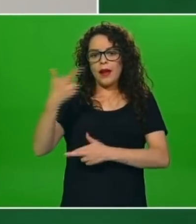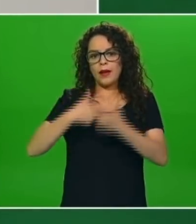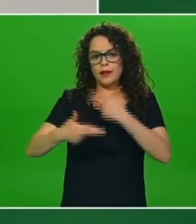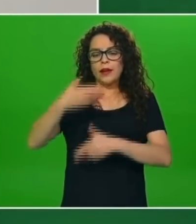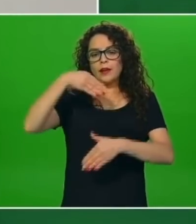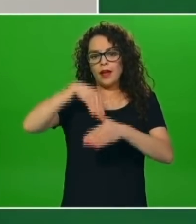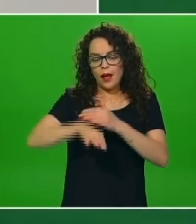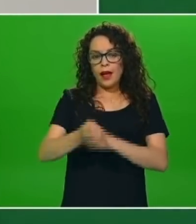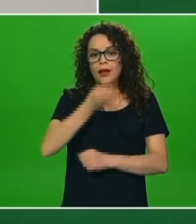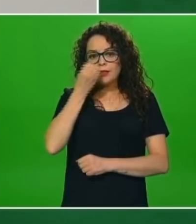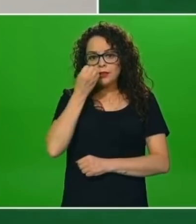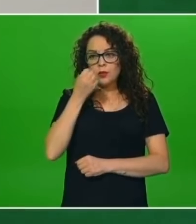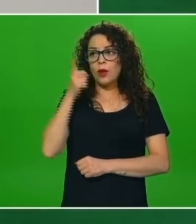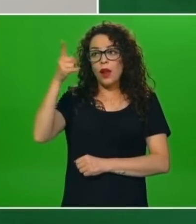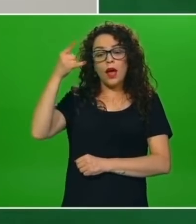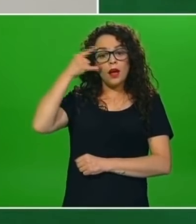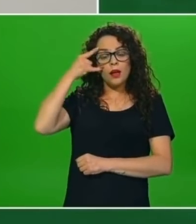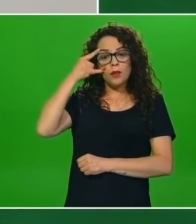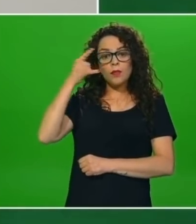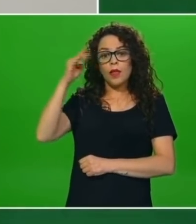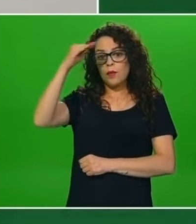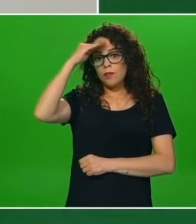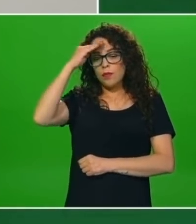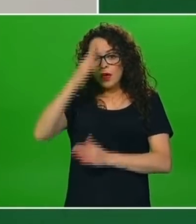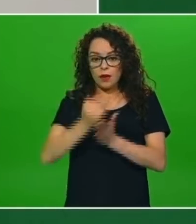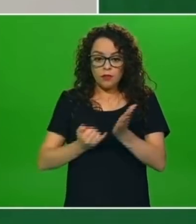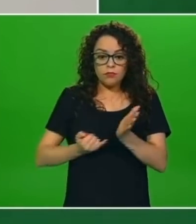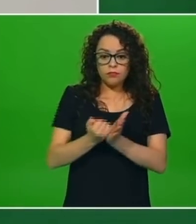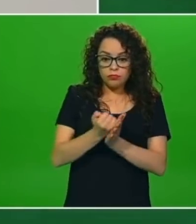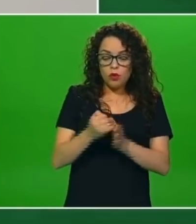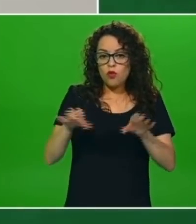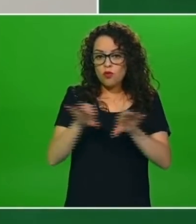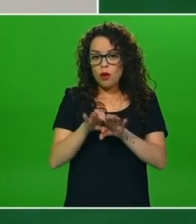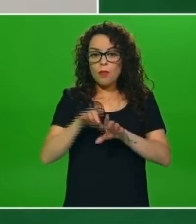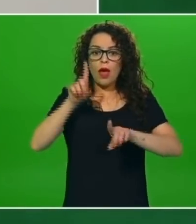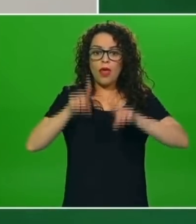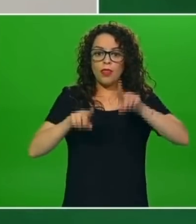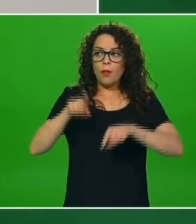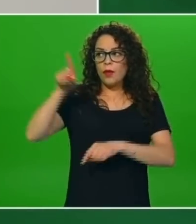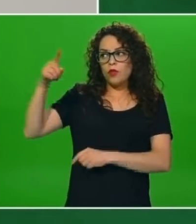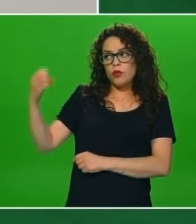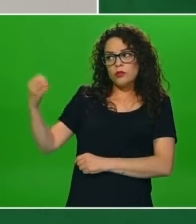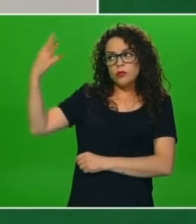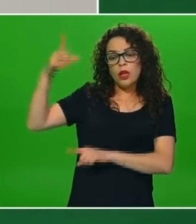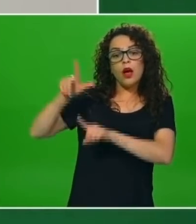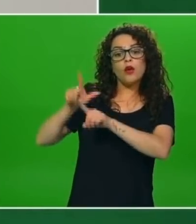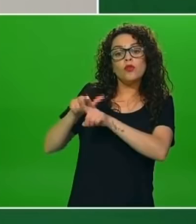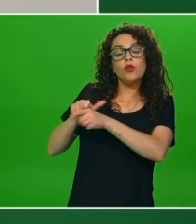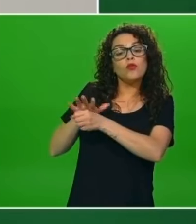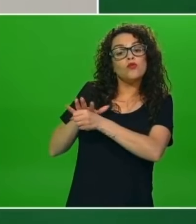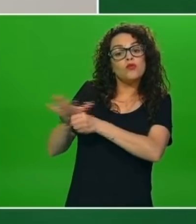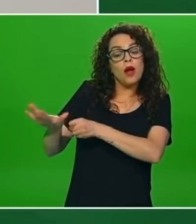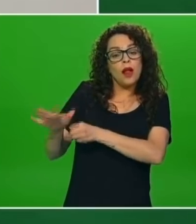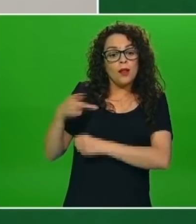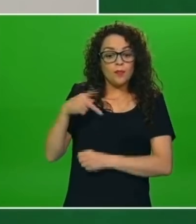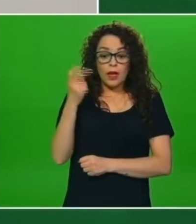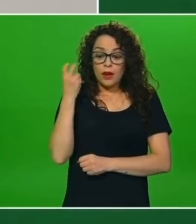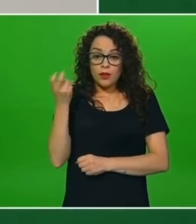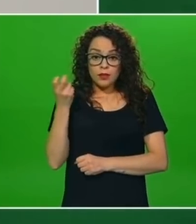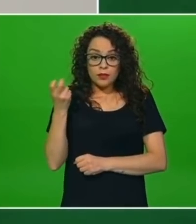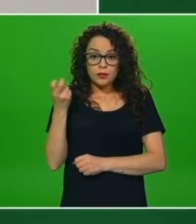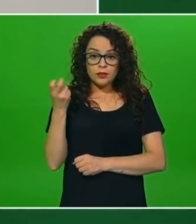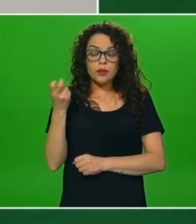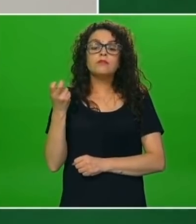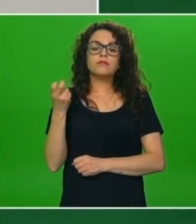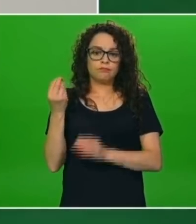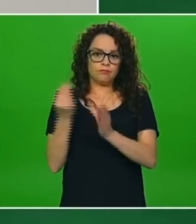está haciendo es tomando una decisión en base a su nivel de riesgo, en base a su semáforo, pero esa es una precisamente de las cualidades del